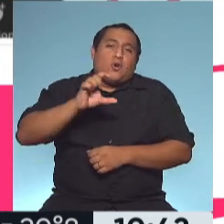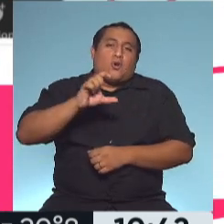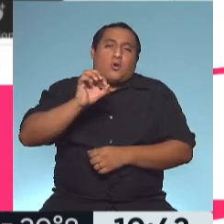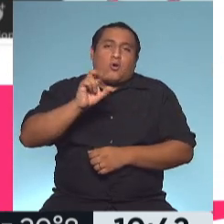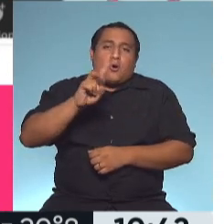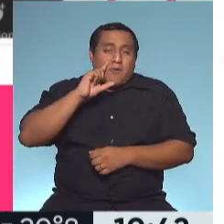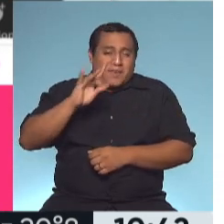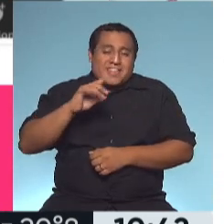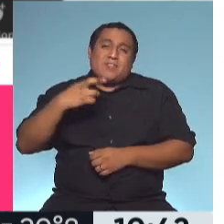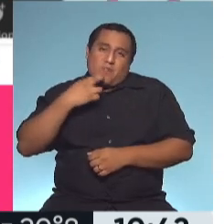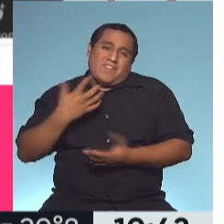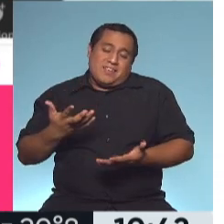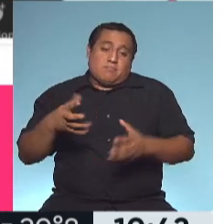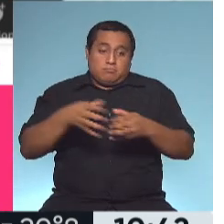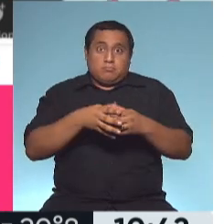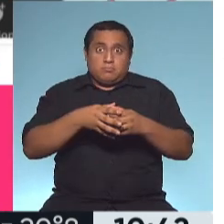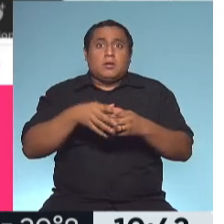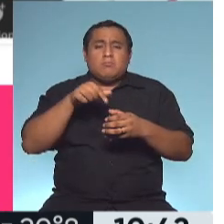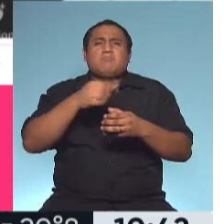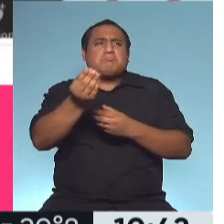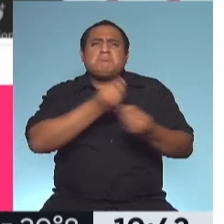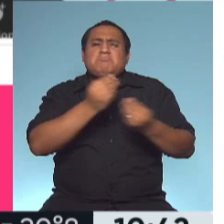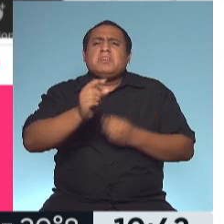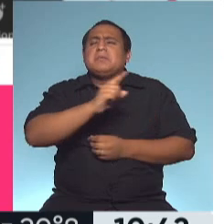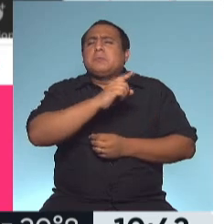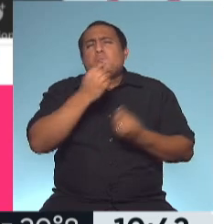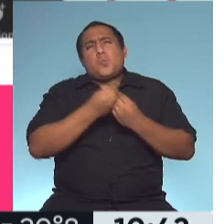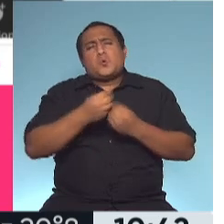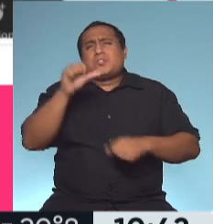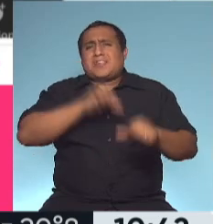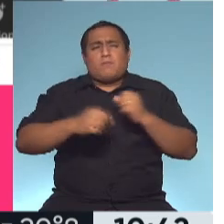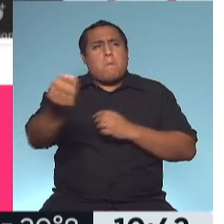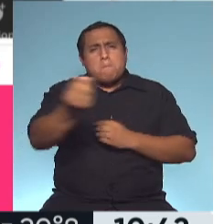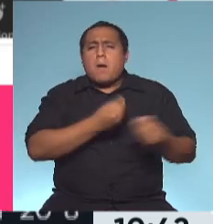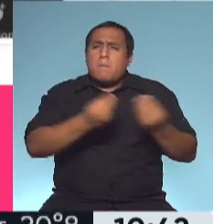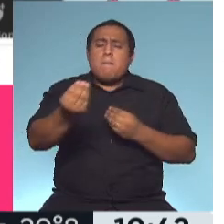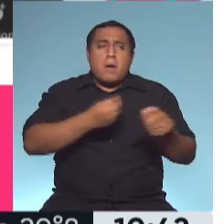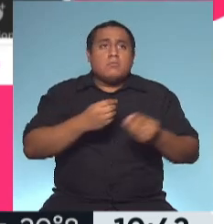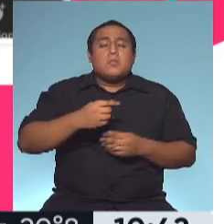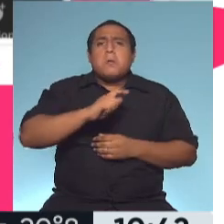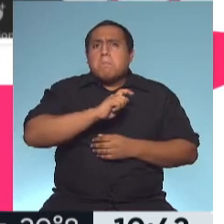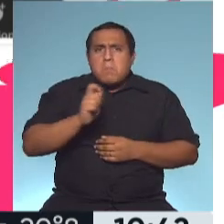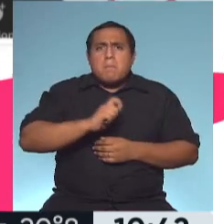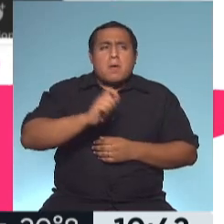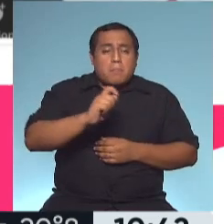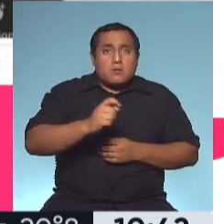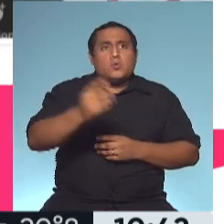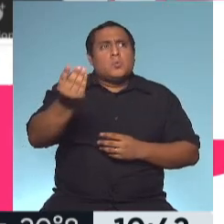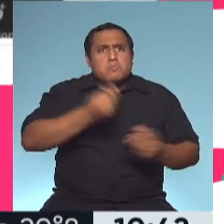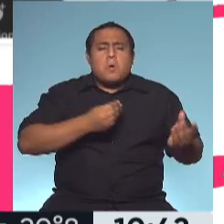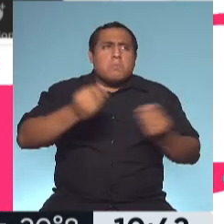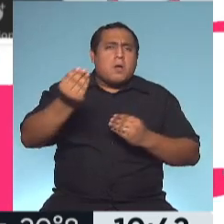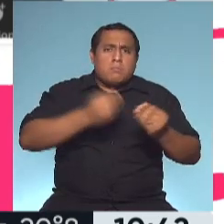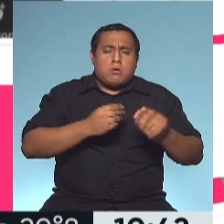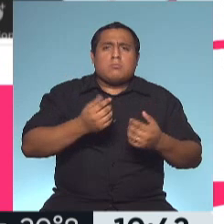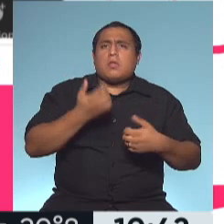presentaron cientos y cientos de científicos que a lo largo de los meses fueron ofreciendo una cantidad enorme de